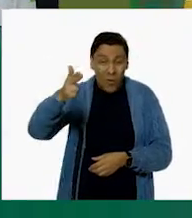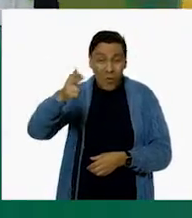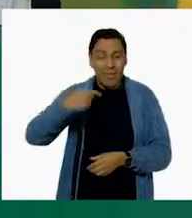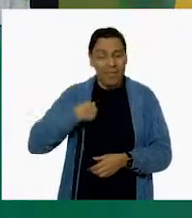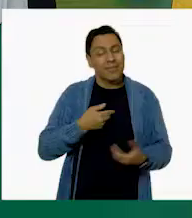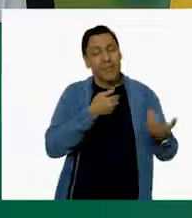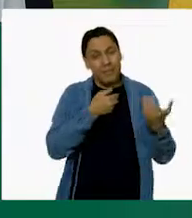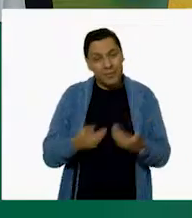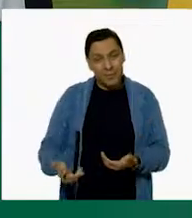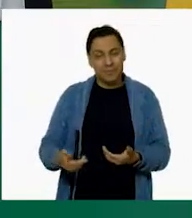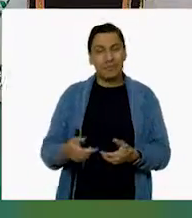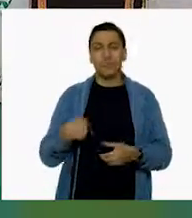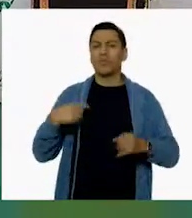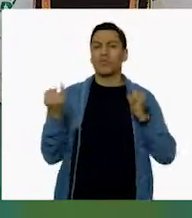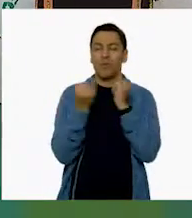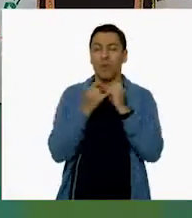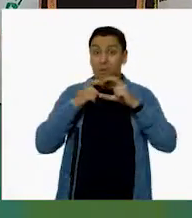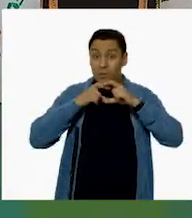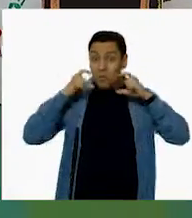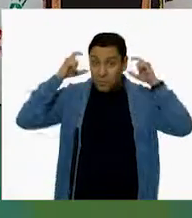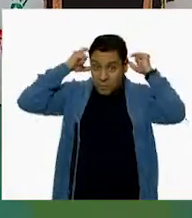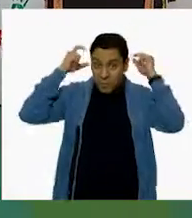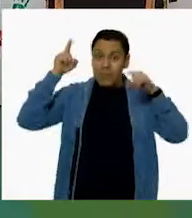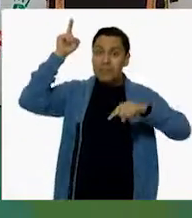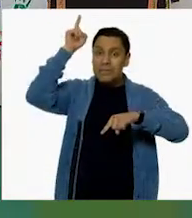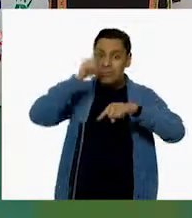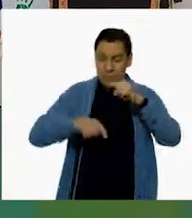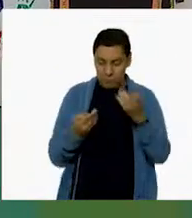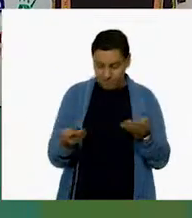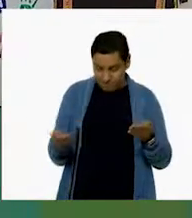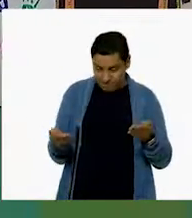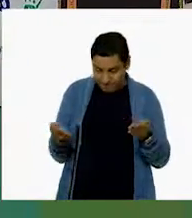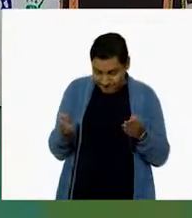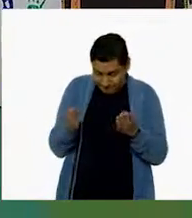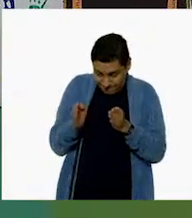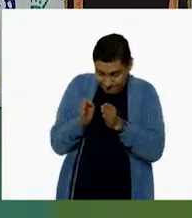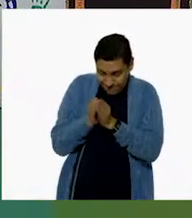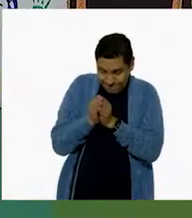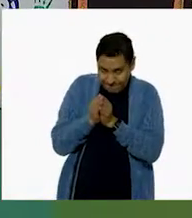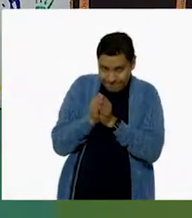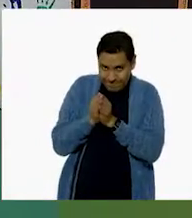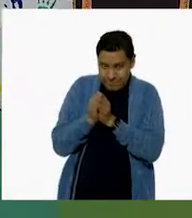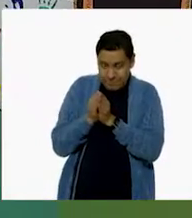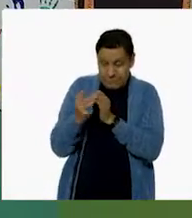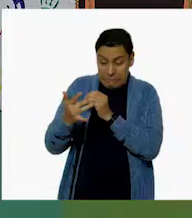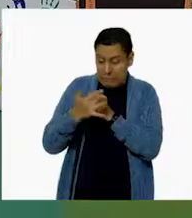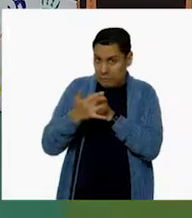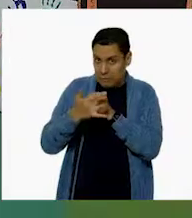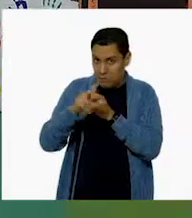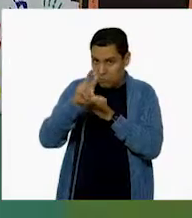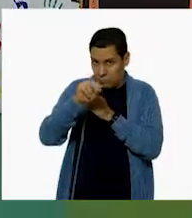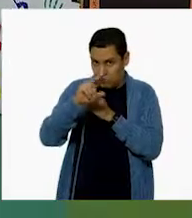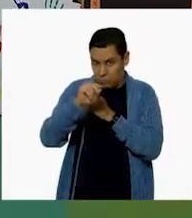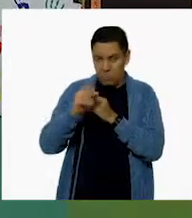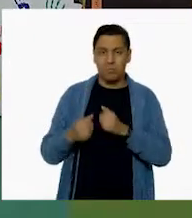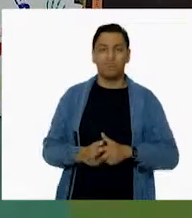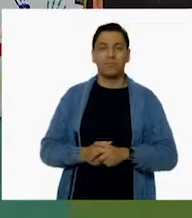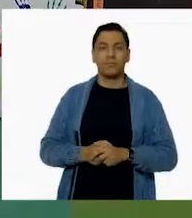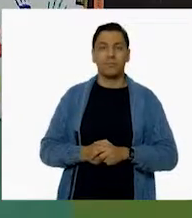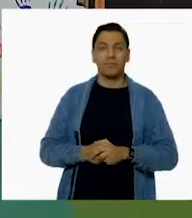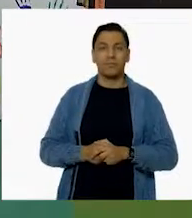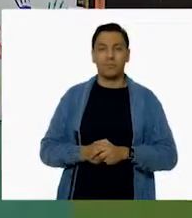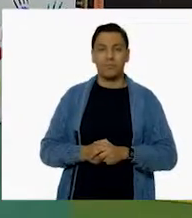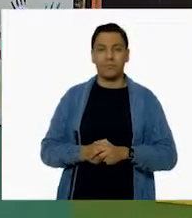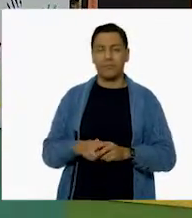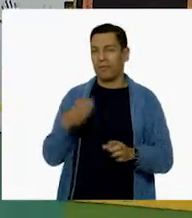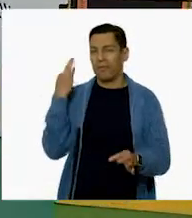Déjame quito mi cubrebocas. Claro que sí. Lo doblamos. Ajá. Y lo toques la parte del centro, ¿eh? A la bolsita. Lo más importante. Muy